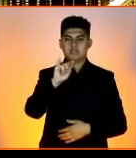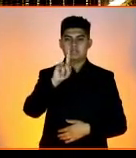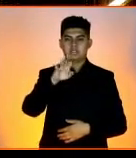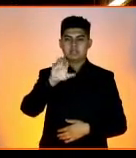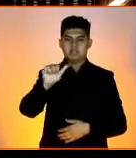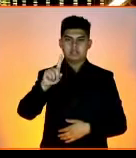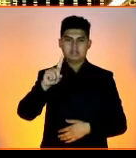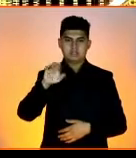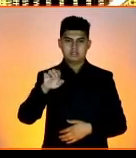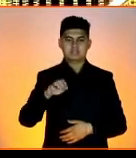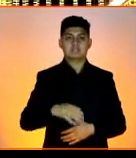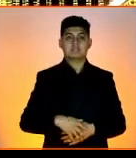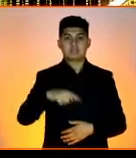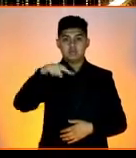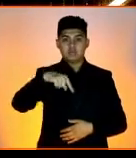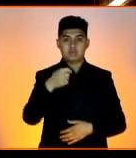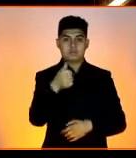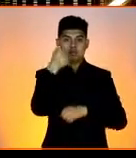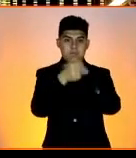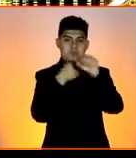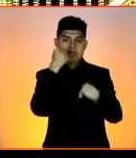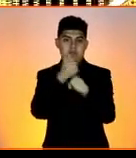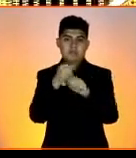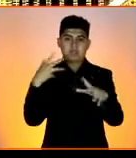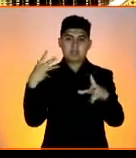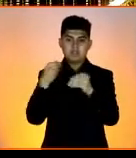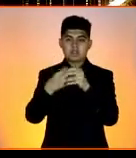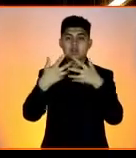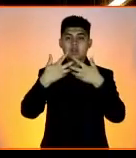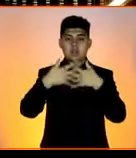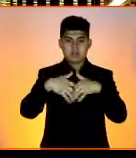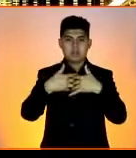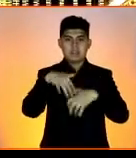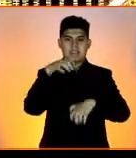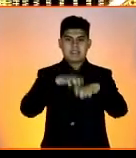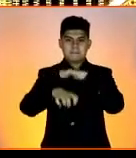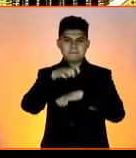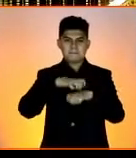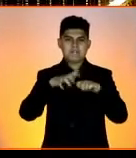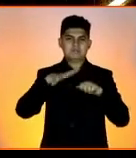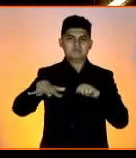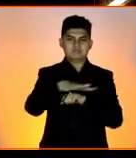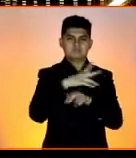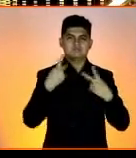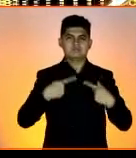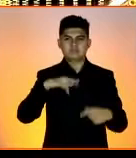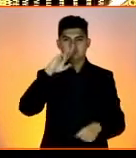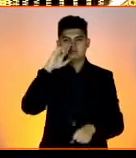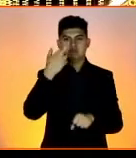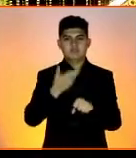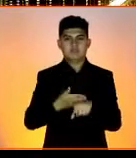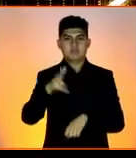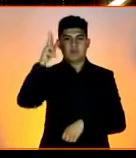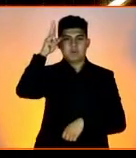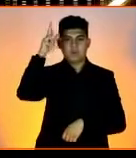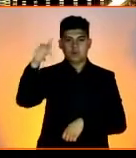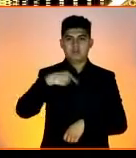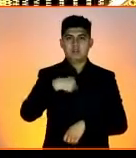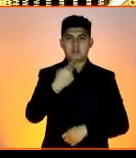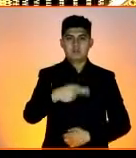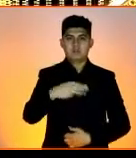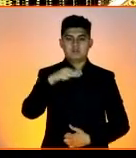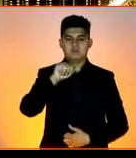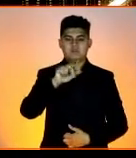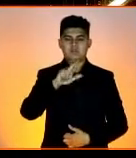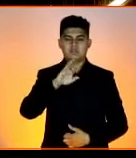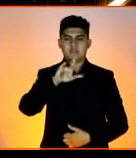Fibra Danos. Este es nuestro primer año como Empresa Socialmente Responsable. Muchas gracias. Hola, mi nombre es María